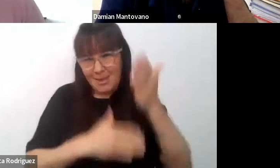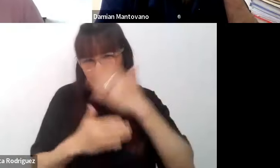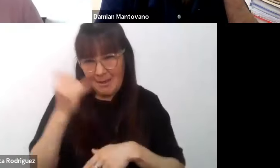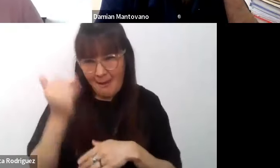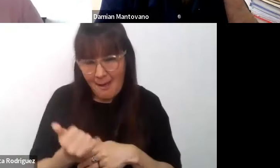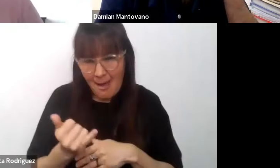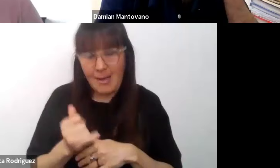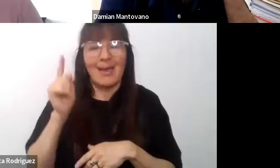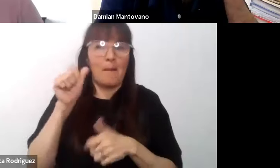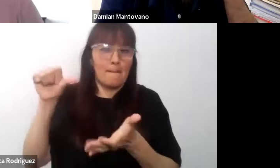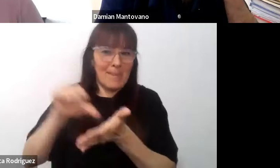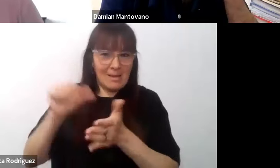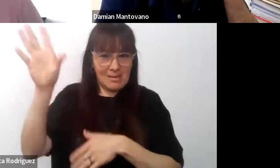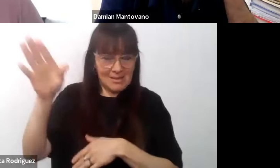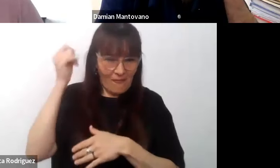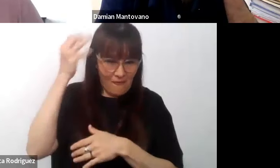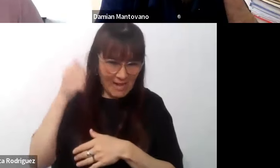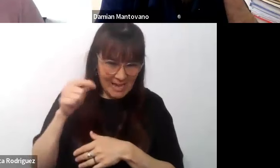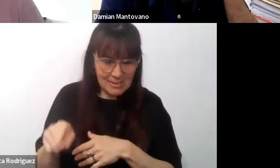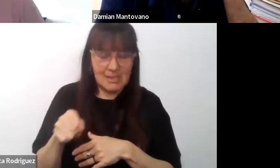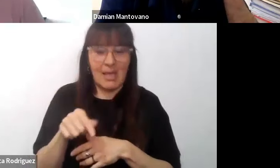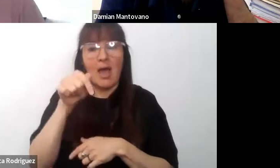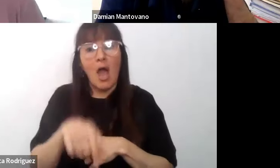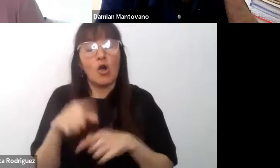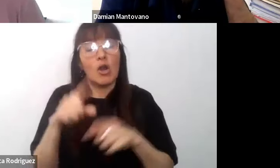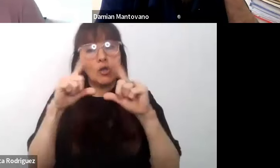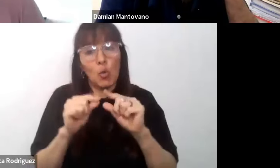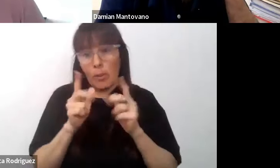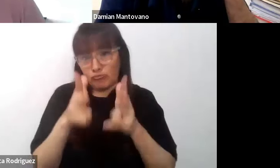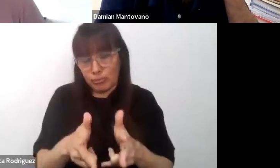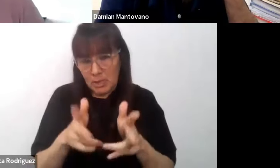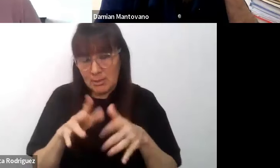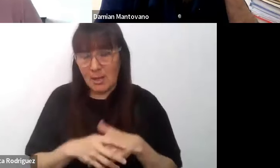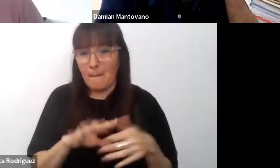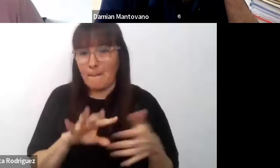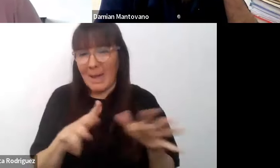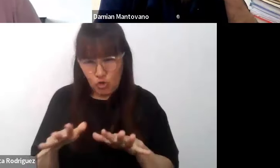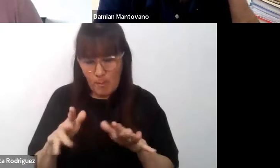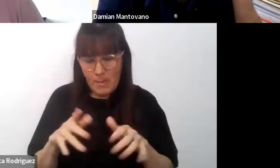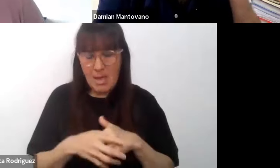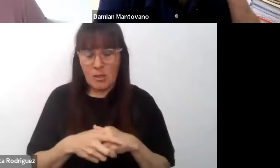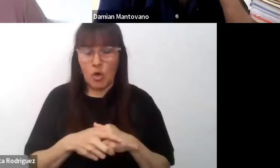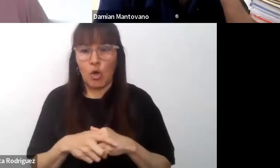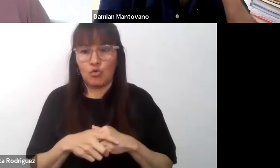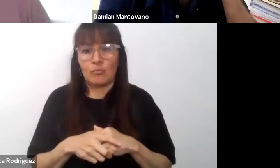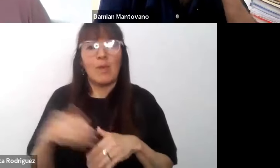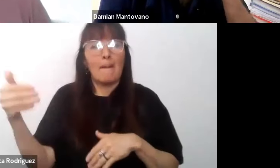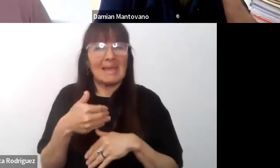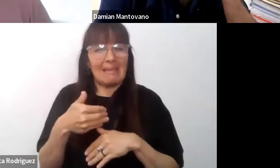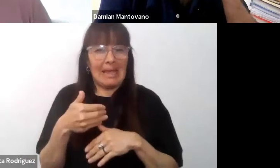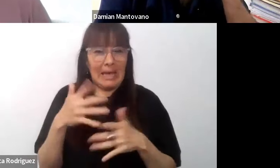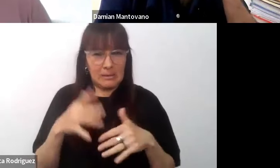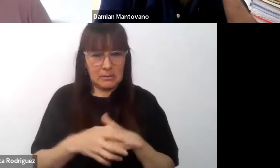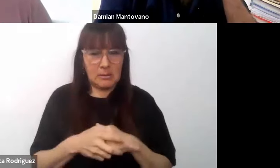discapacidad en Francia y voy a terminar con algunos números porque es un poco lo que se nos pedía, cuántas